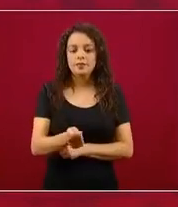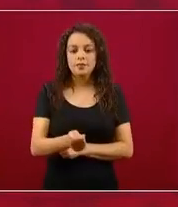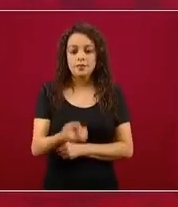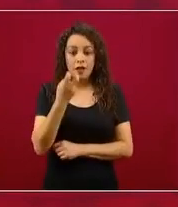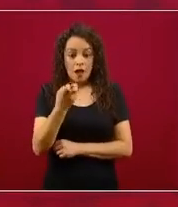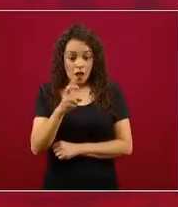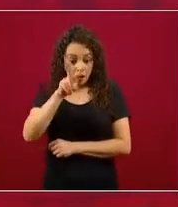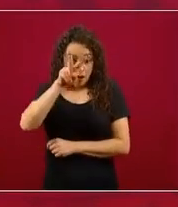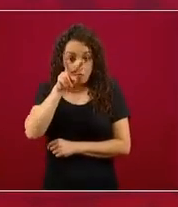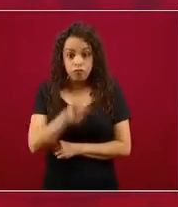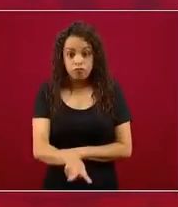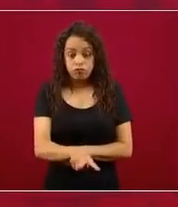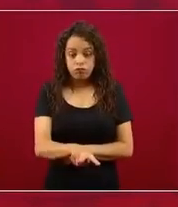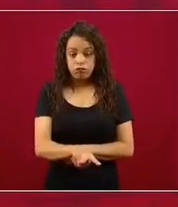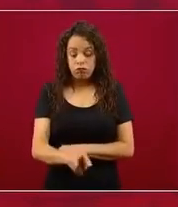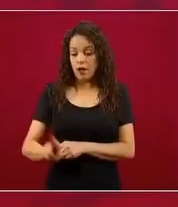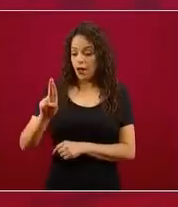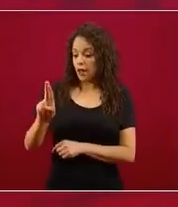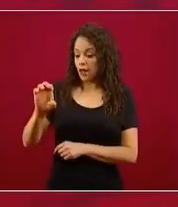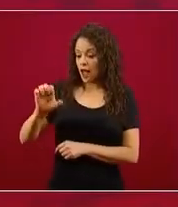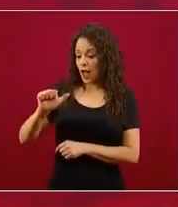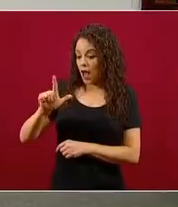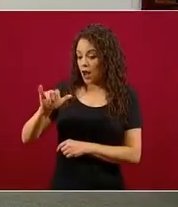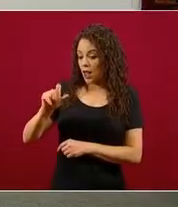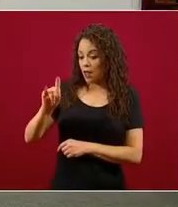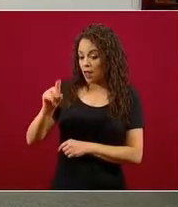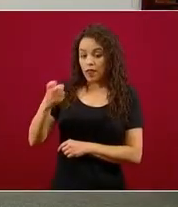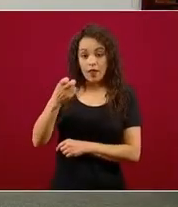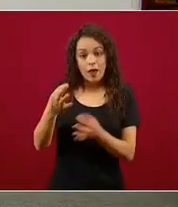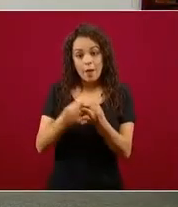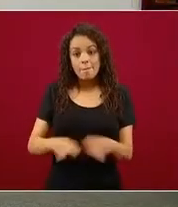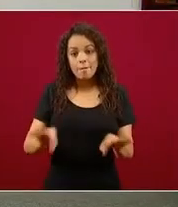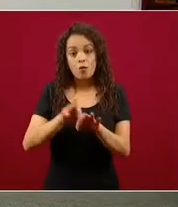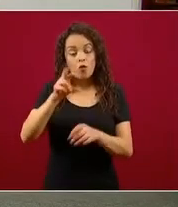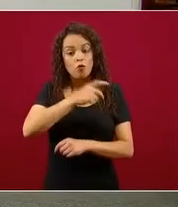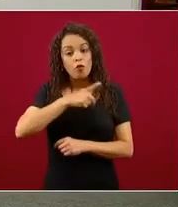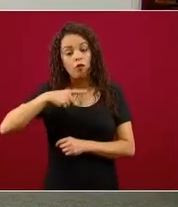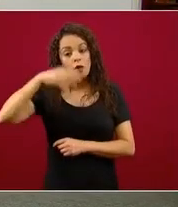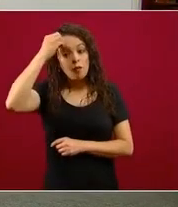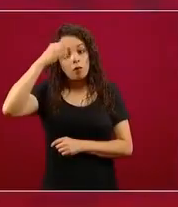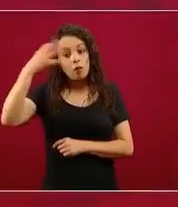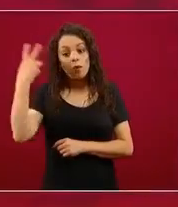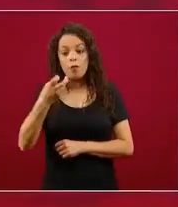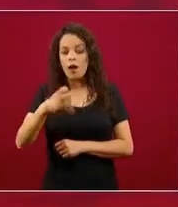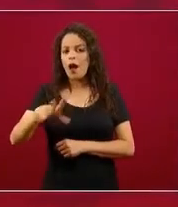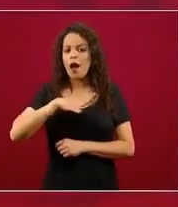no se nos olvide, es muy importante que no se nos olvide, este es un fenómeno que pasa en todo el mundo.